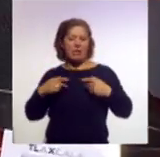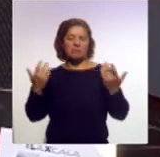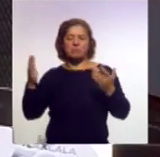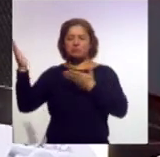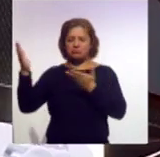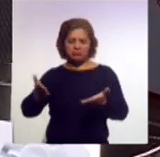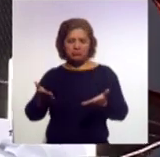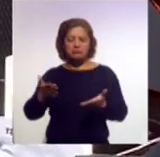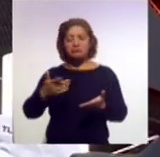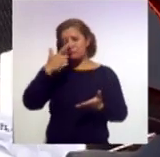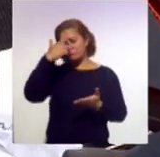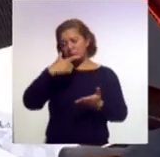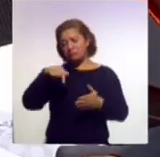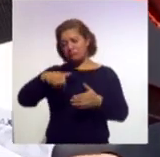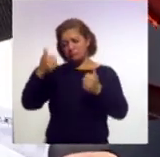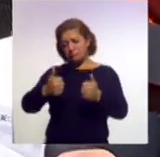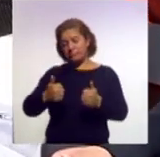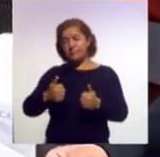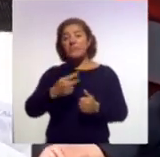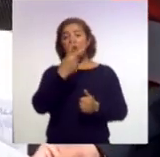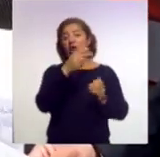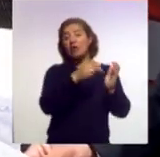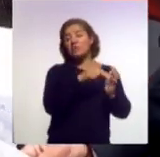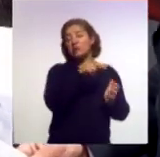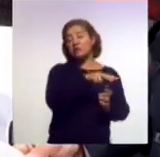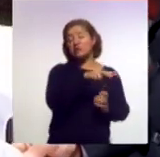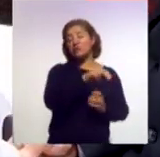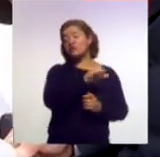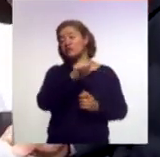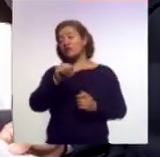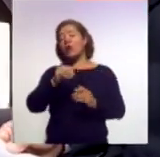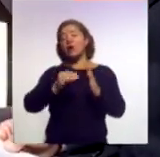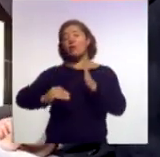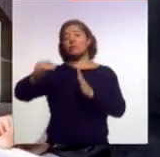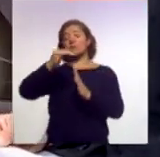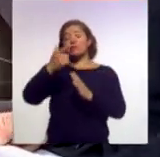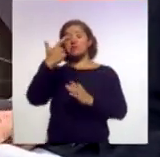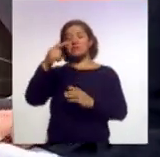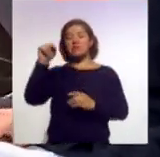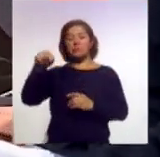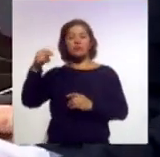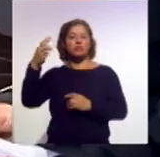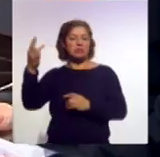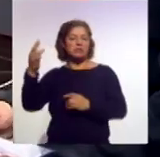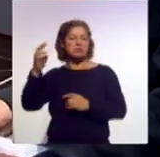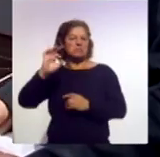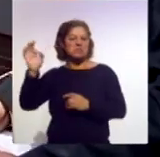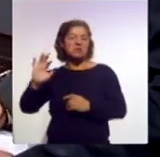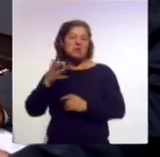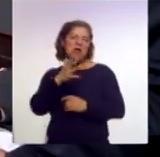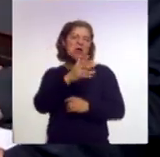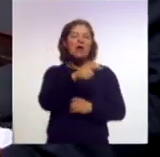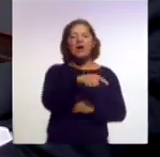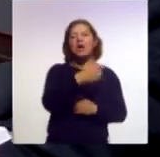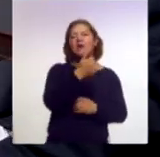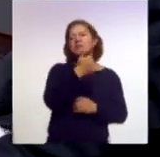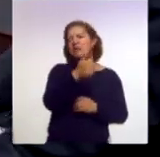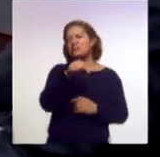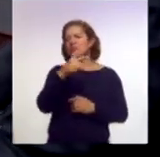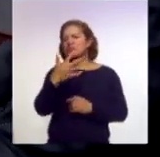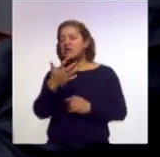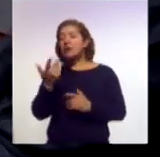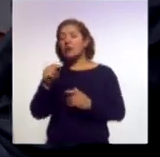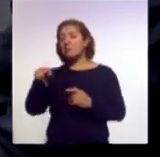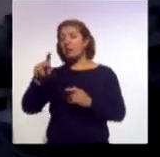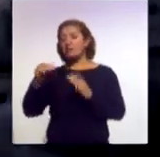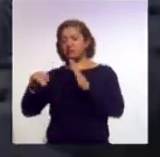2018 se incrementó en un 7.3%. Esperábamos entre el 6.5 y el 7, tuvimos el 7